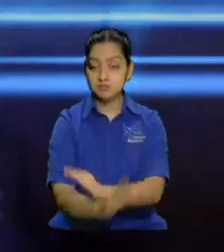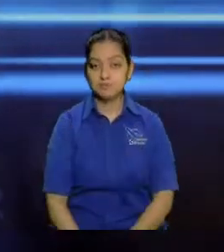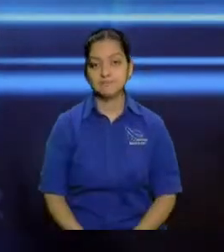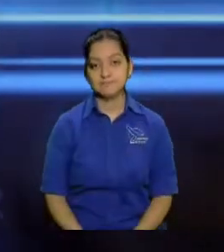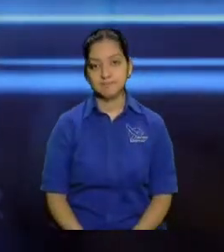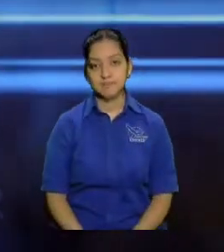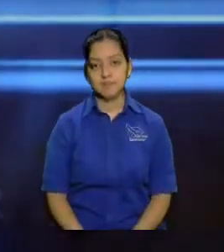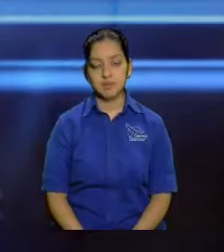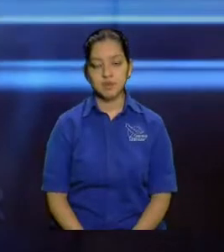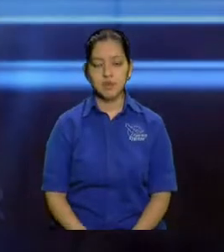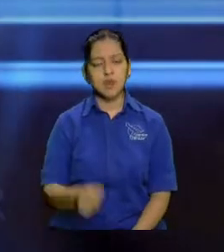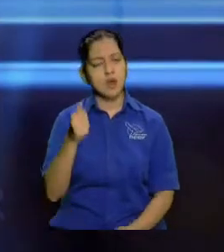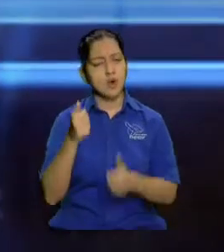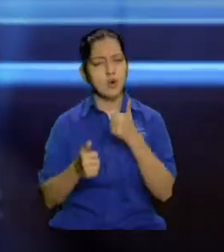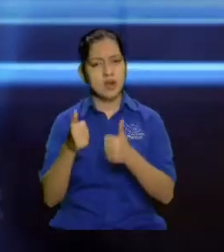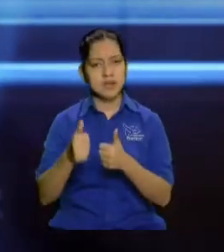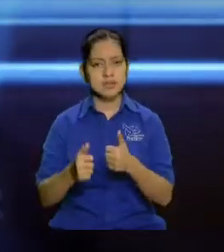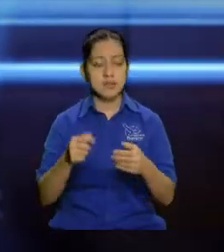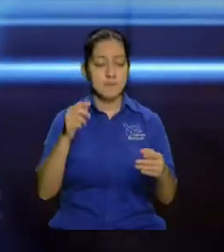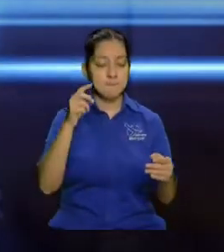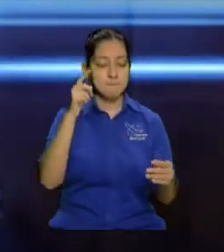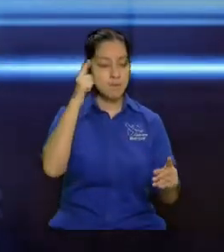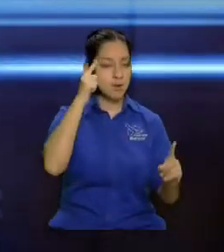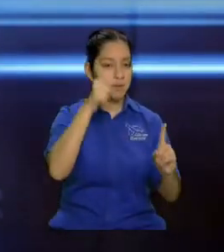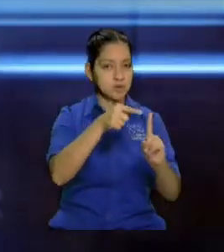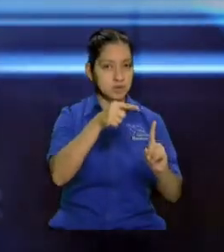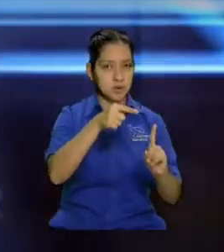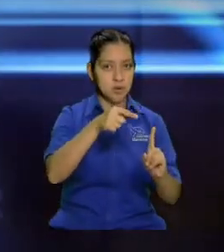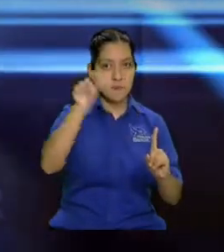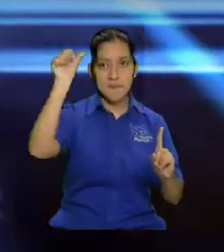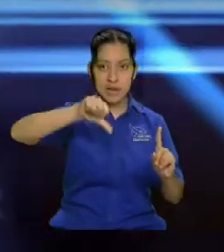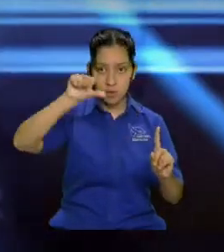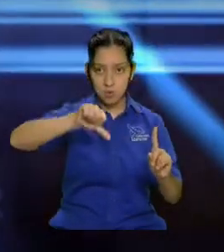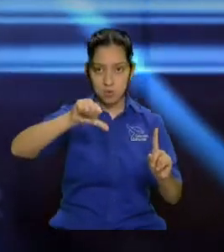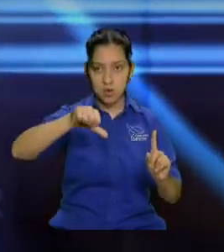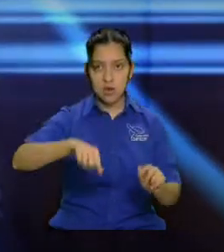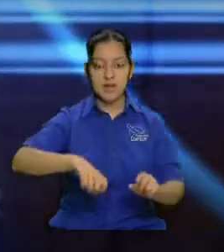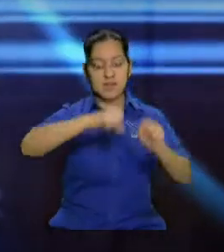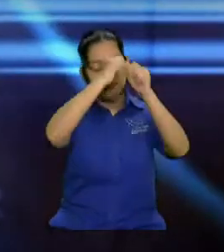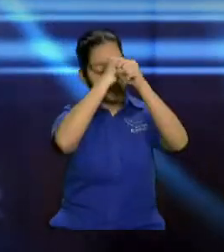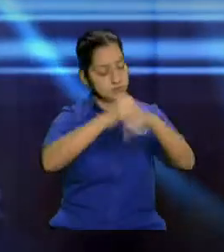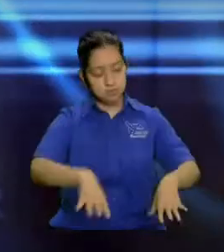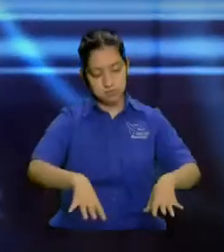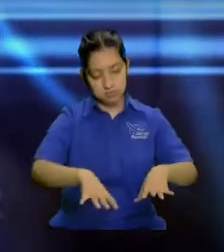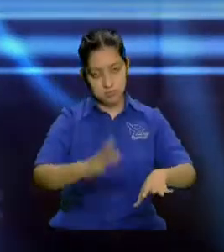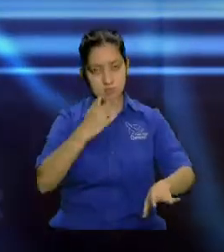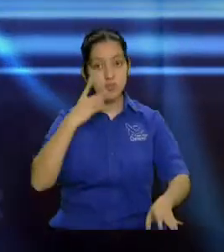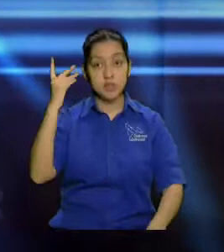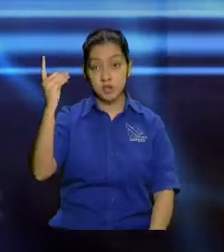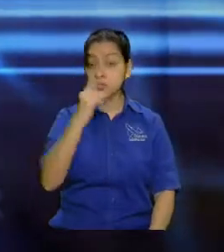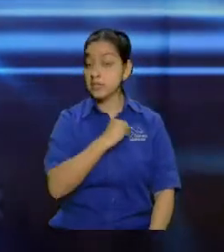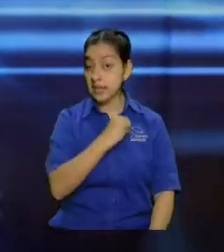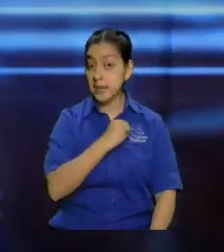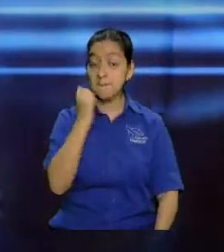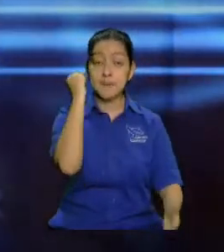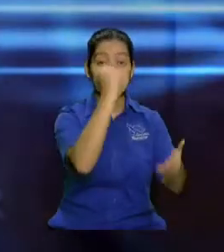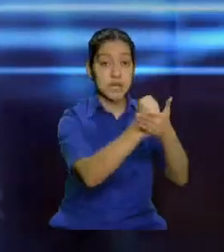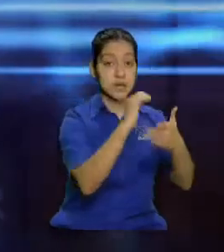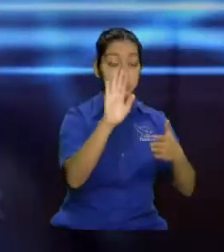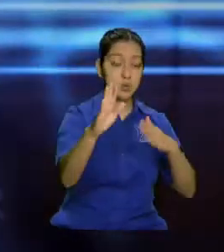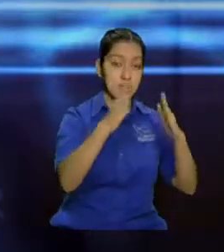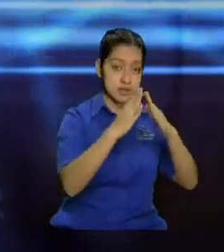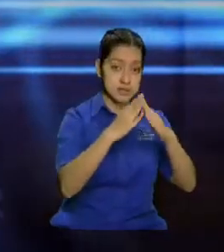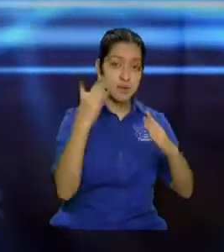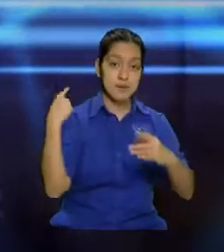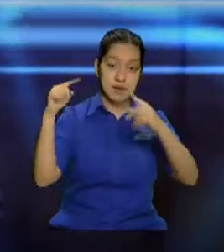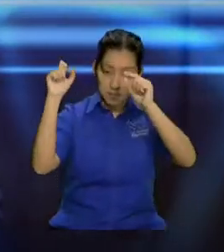¿Y cuál es el propósito negativo? Destrucción. Dios quiere marcar tu casa para protección.